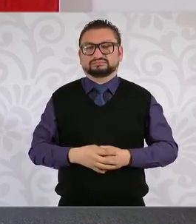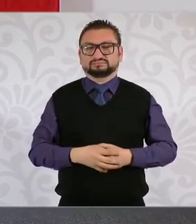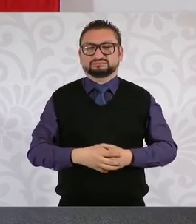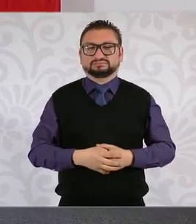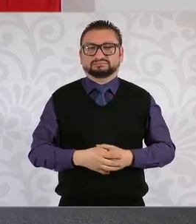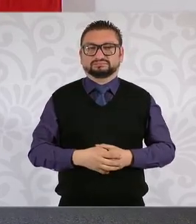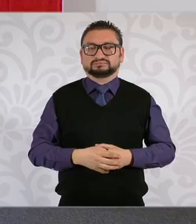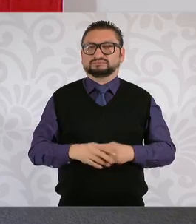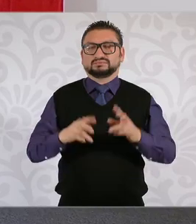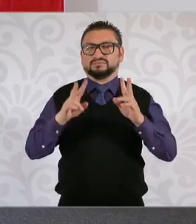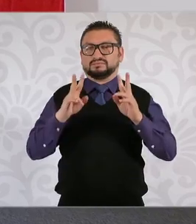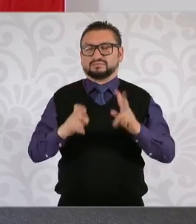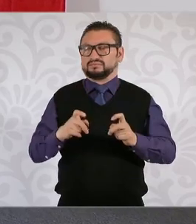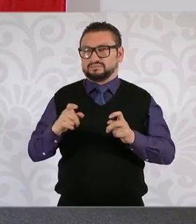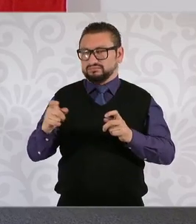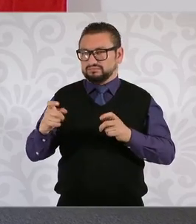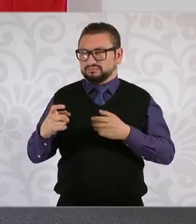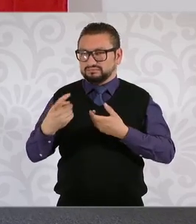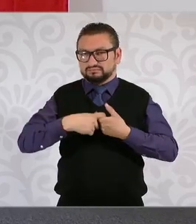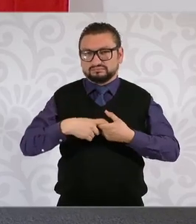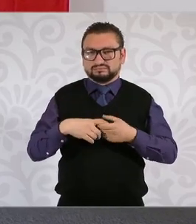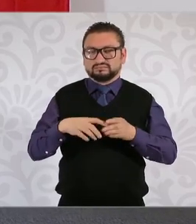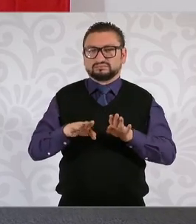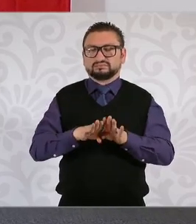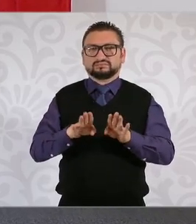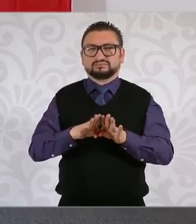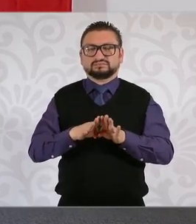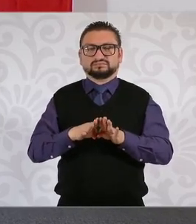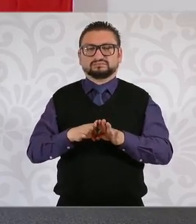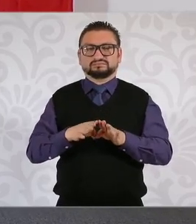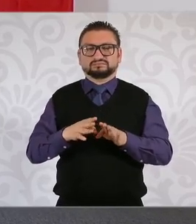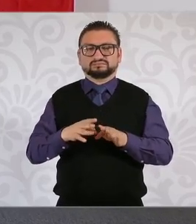de que está involucrado con el segundo,